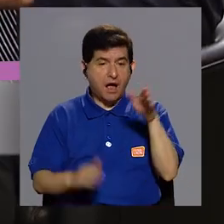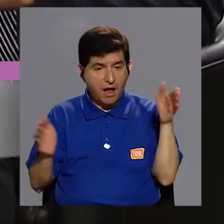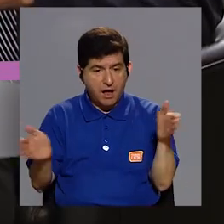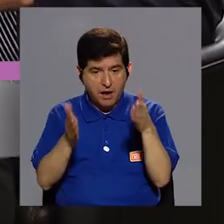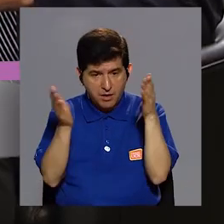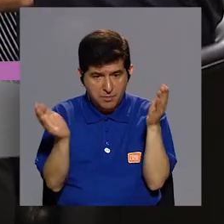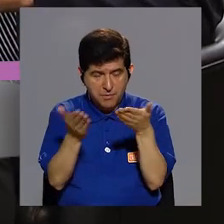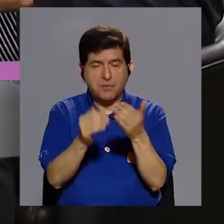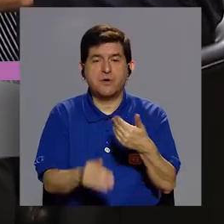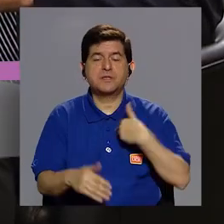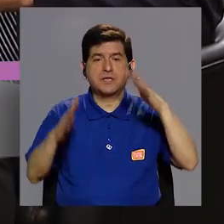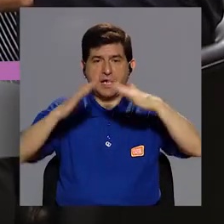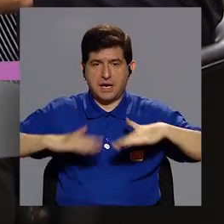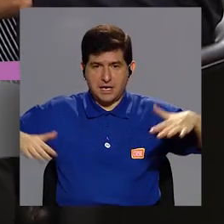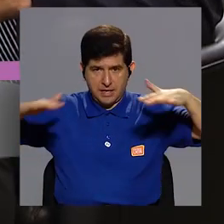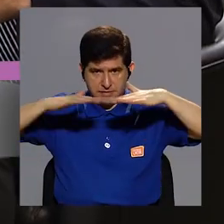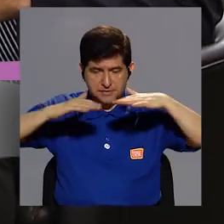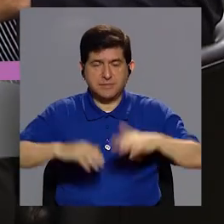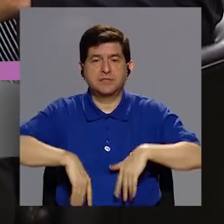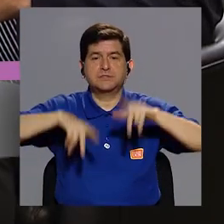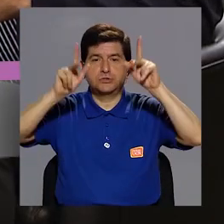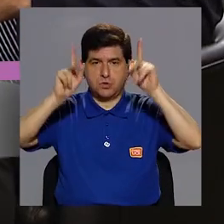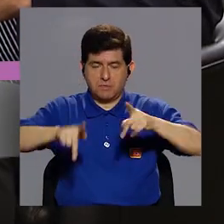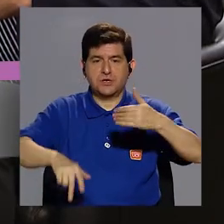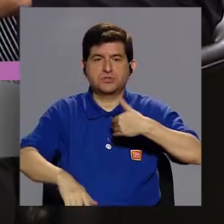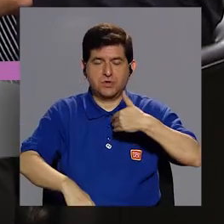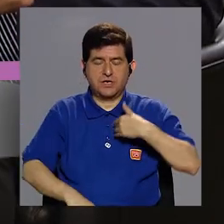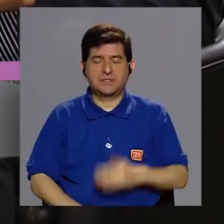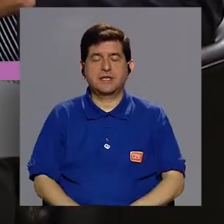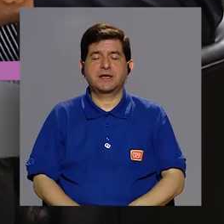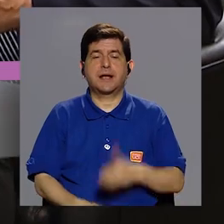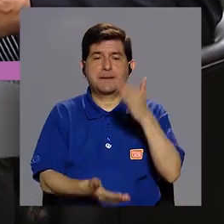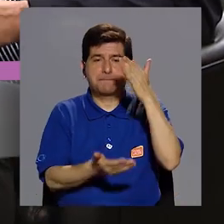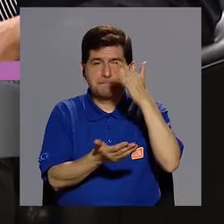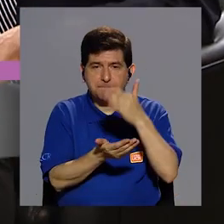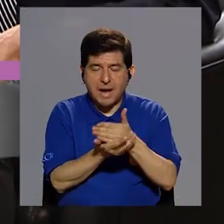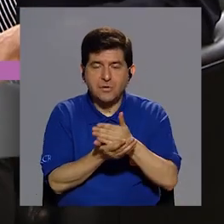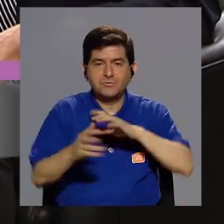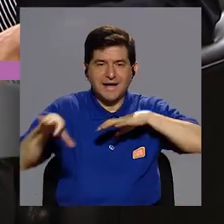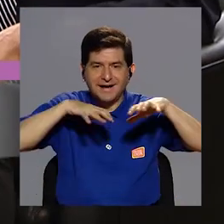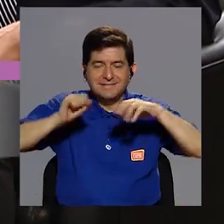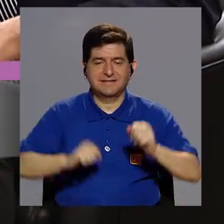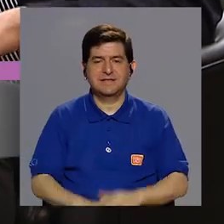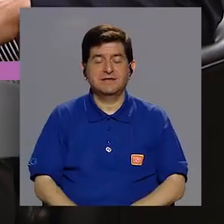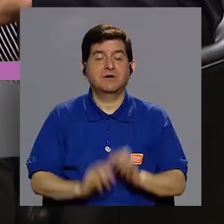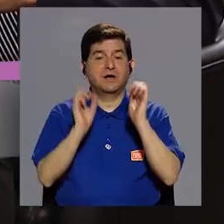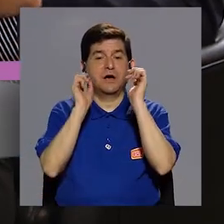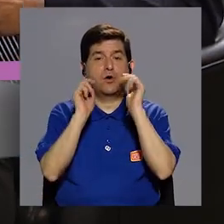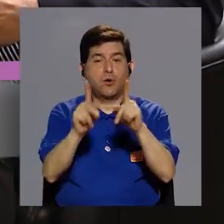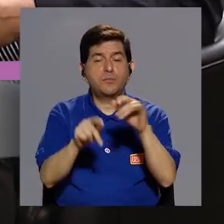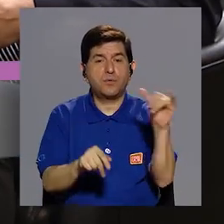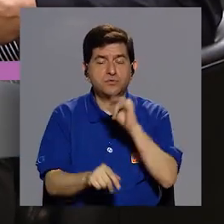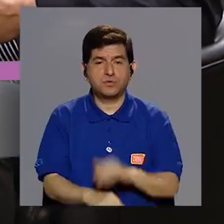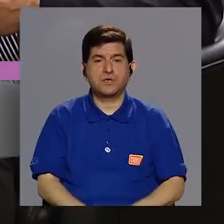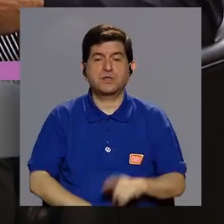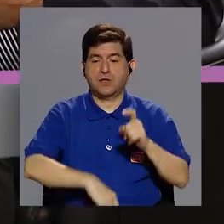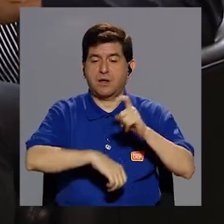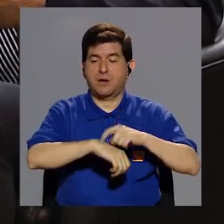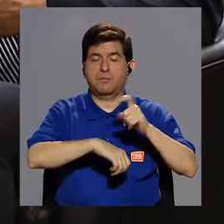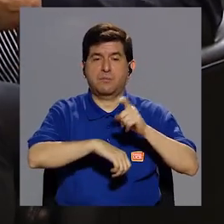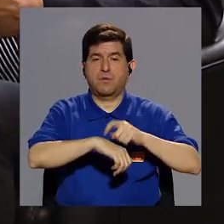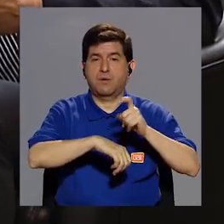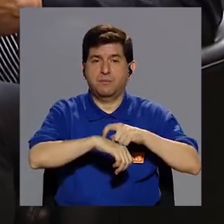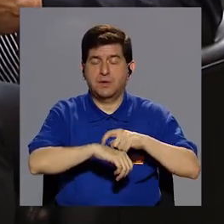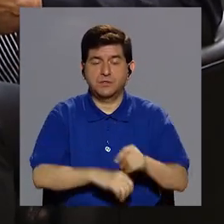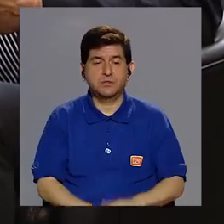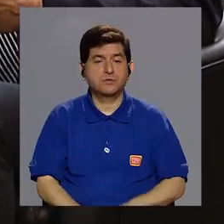se está promoviendo que haya espacios en donde las personas tengan pausas activas y tengan la posibilidad también de que